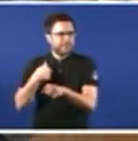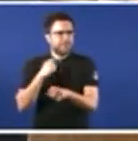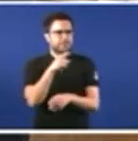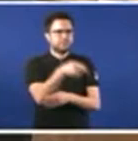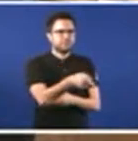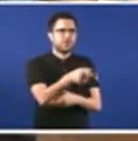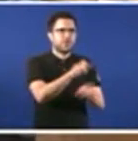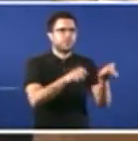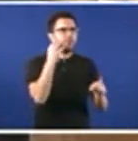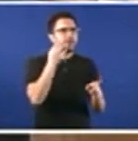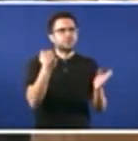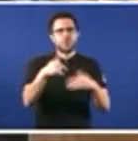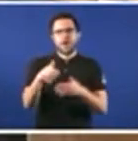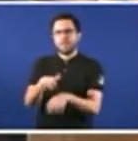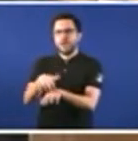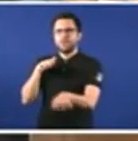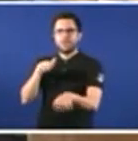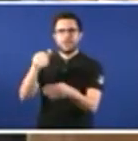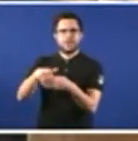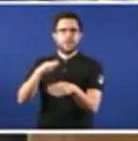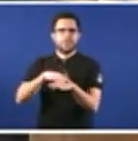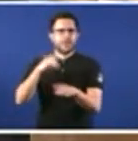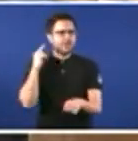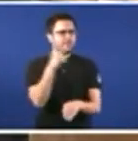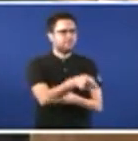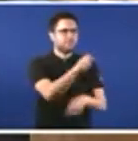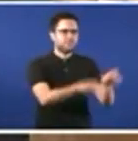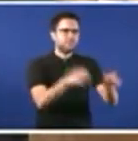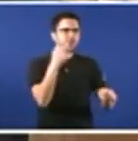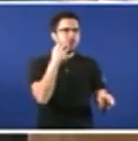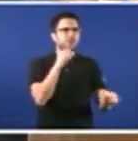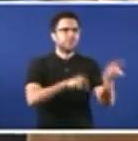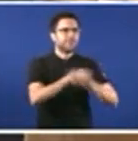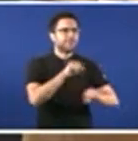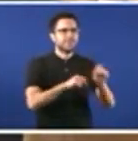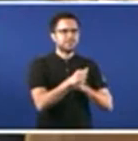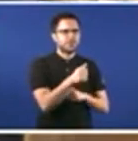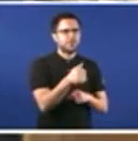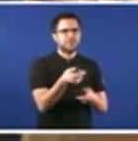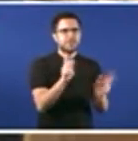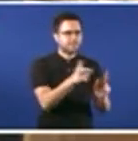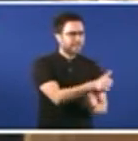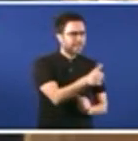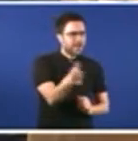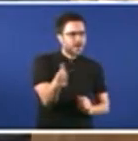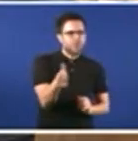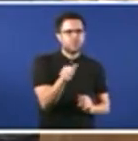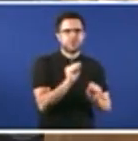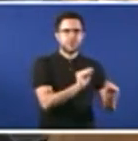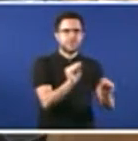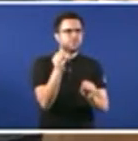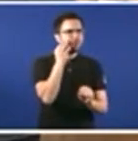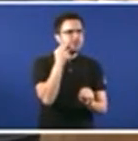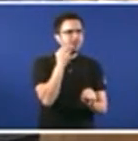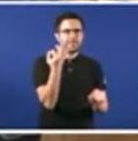legitimada para imponher as mulleres unha decisión que só compete a cada unha delas non hai maioría